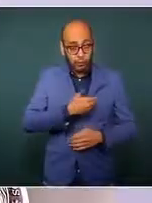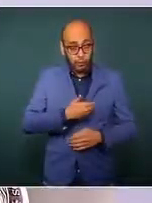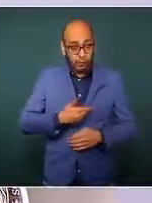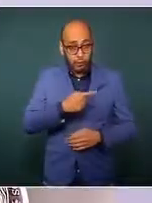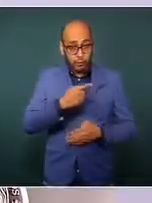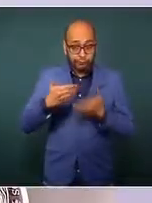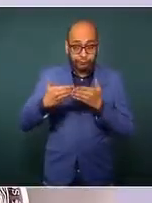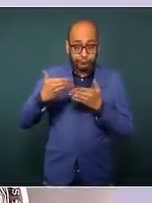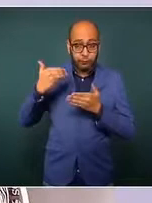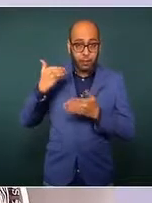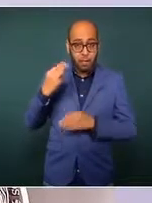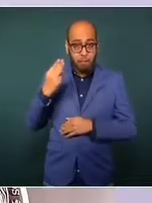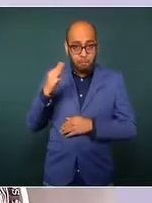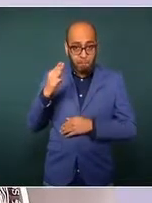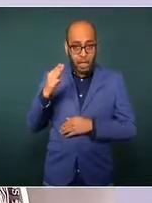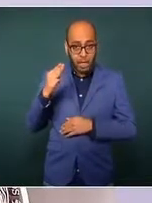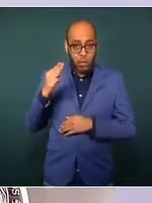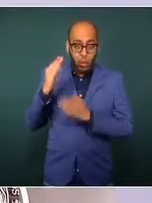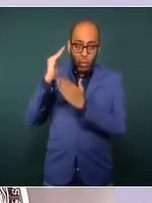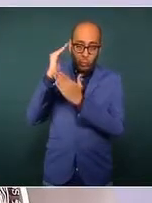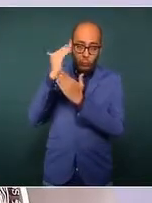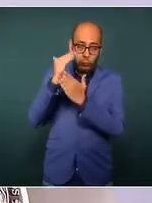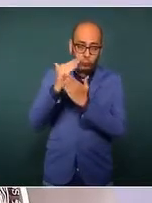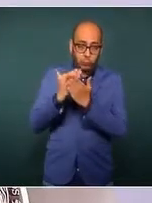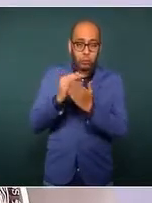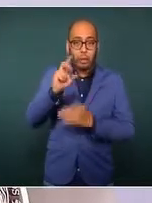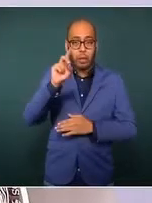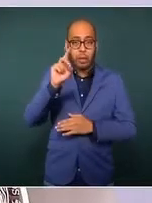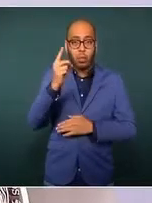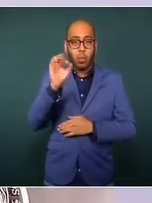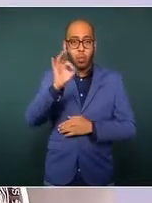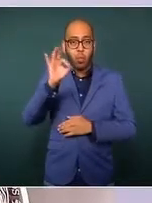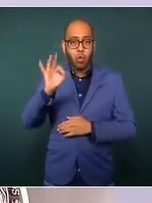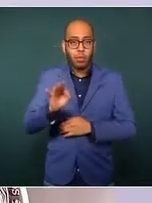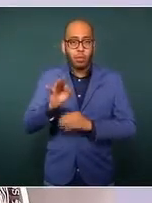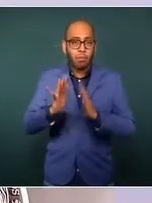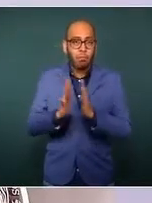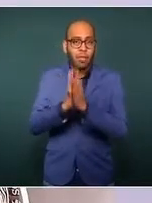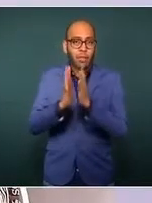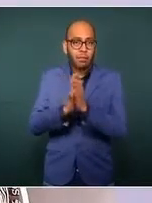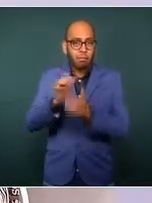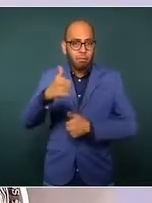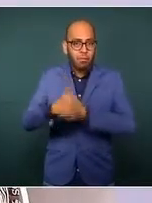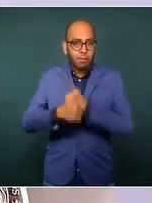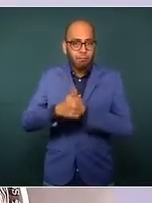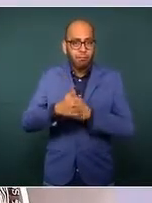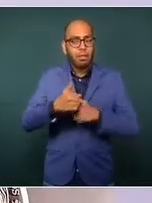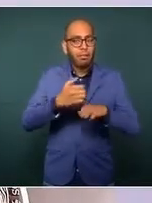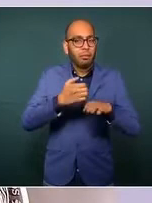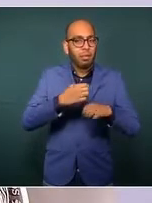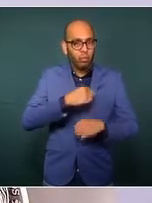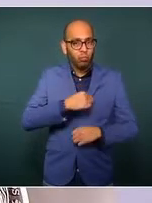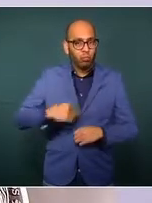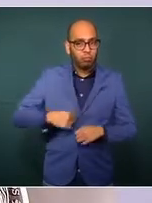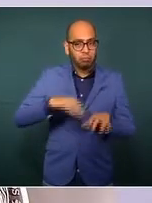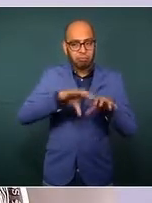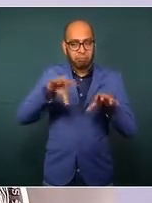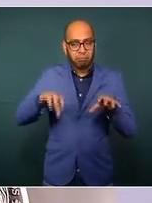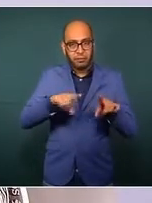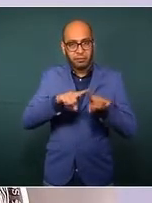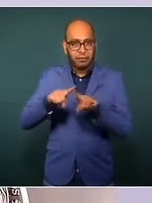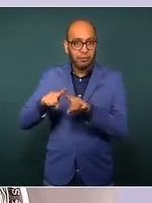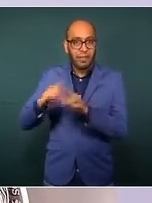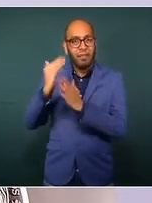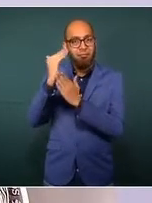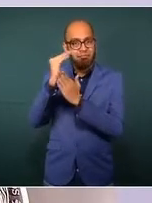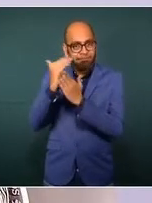un 31 por ciento las participaciones al Estado y a los municipios y